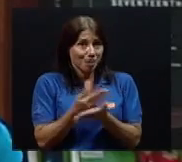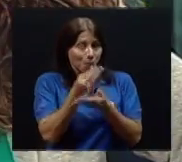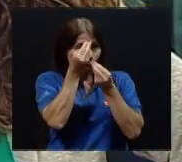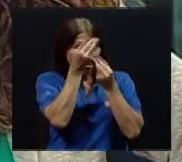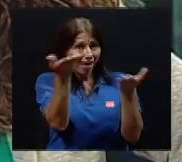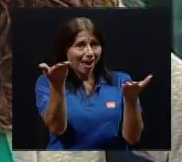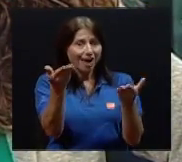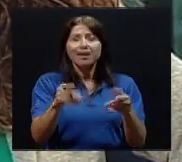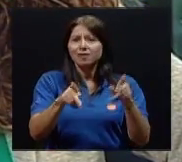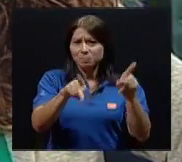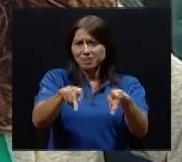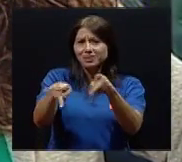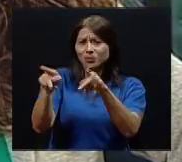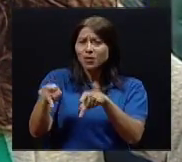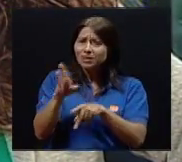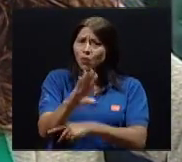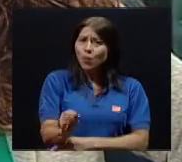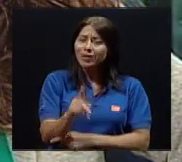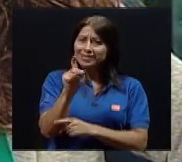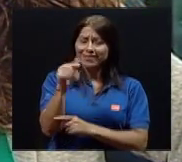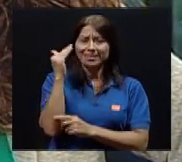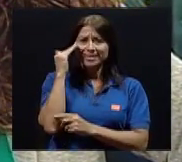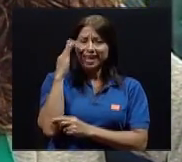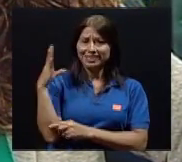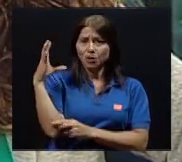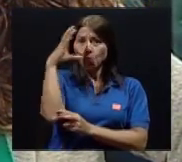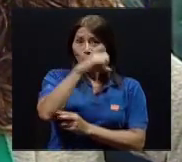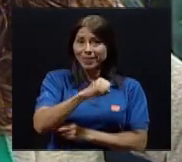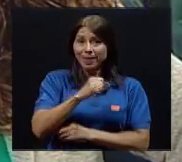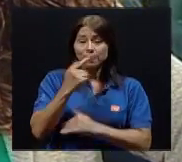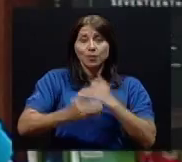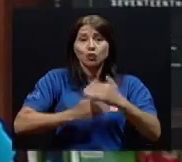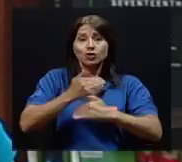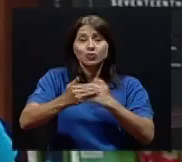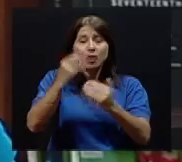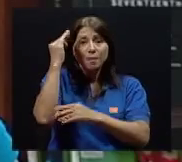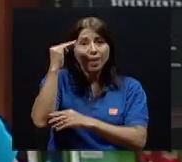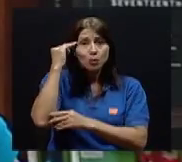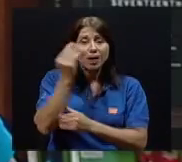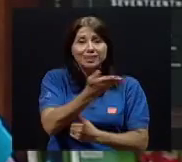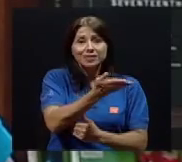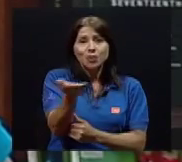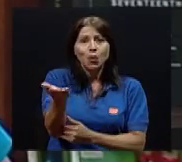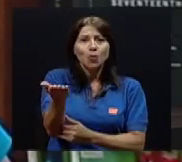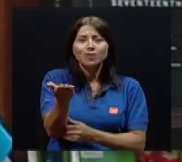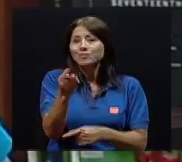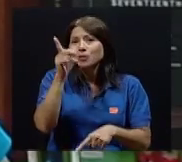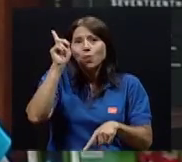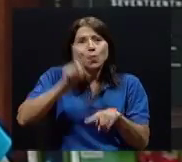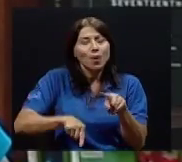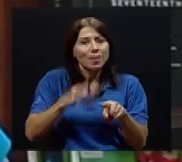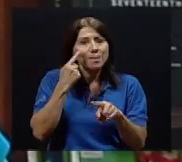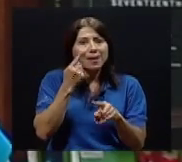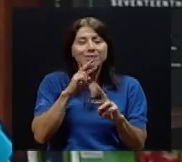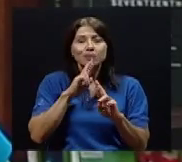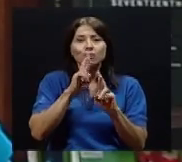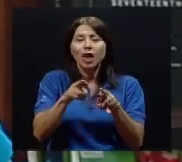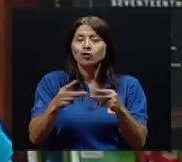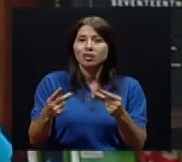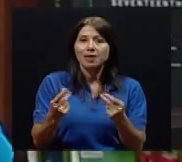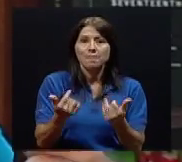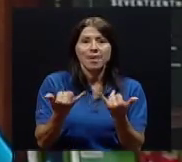moda, ¿verdad? Exactamente. Y ahí ellos tienen que estar muy conscientes de que un proceso de maduración que ellos están viviendo no